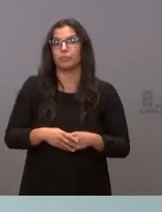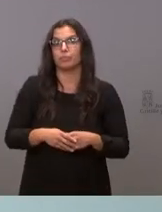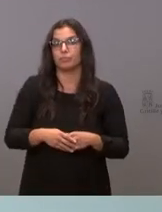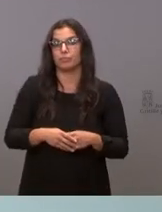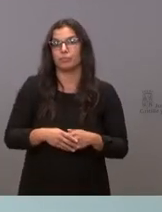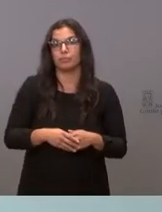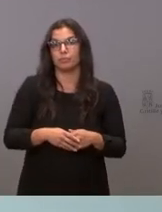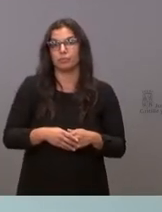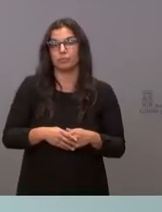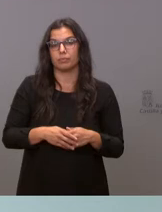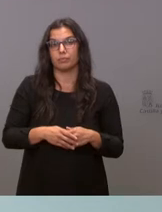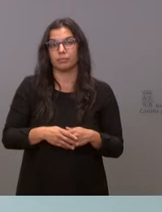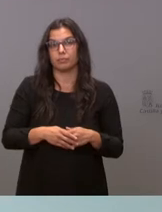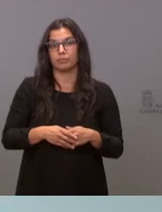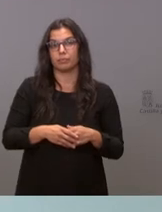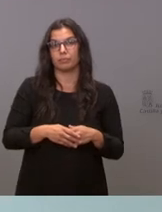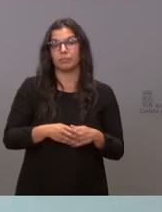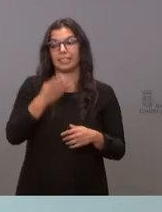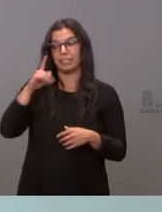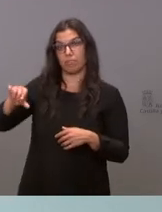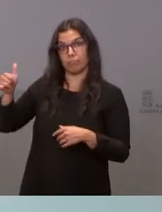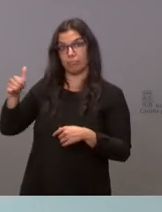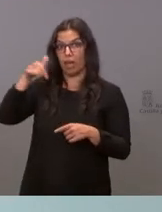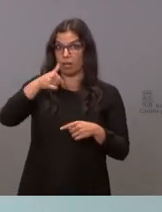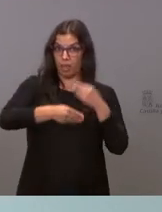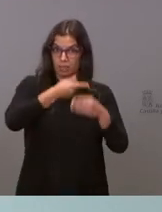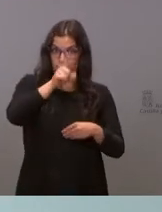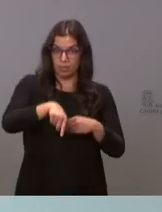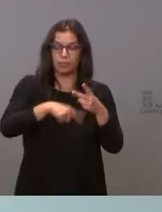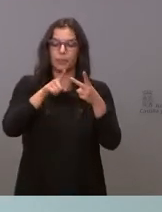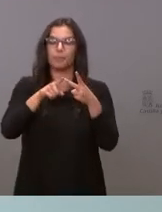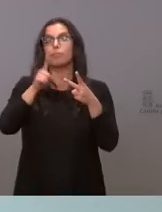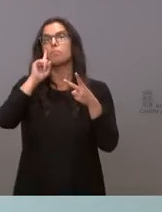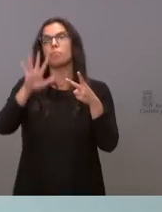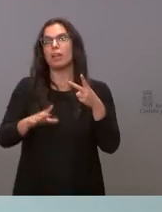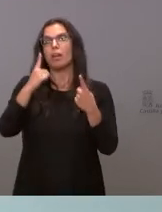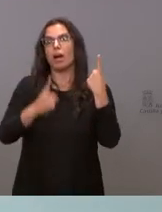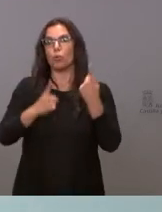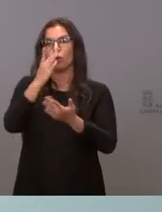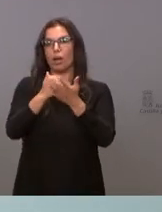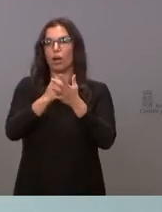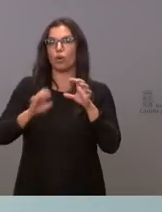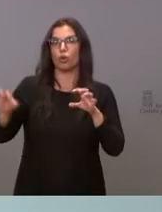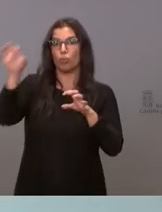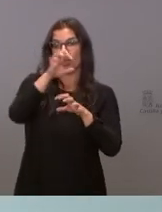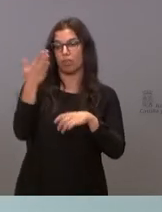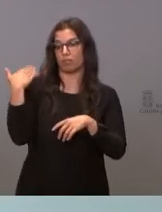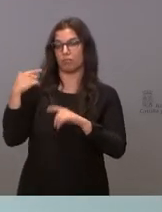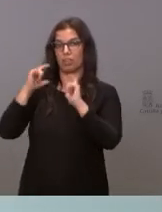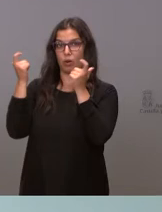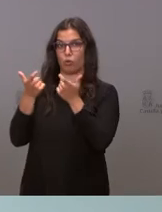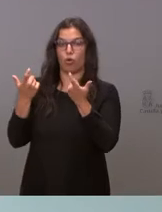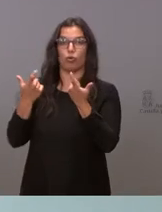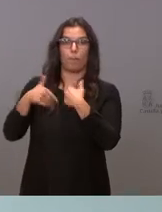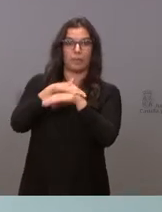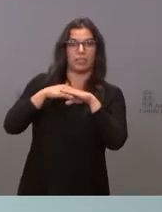si el pronunciamiento es positivo. Y al parecer también hay comunidades, pese a que el otro día en el Consejo Interterritorial parece que se descartó,